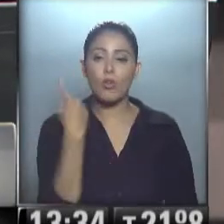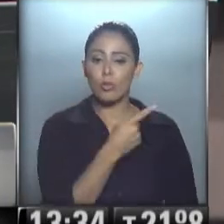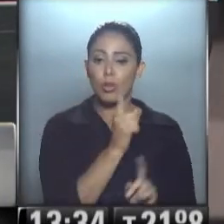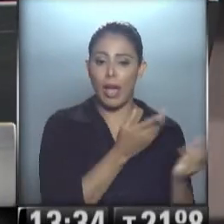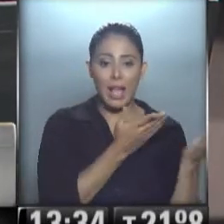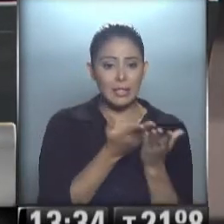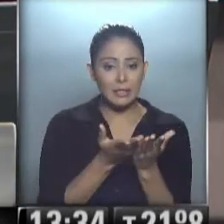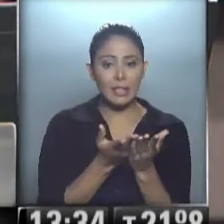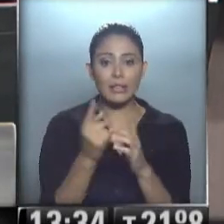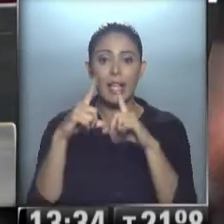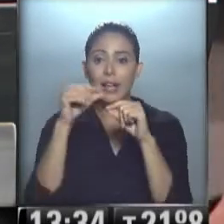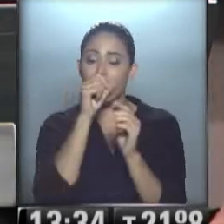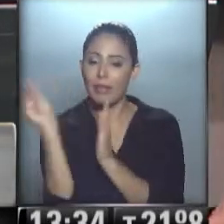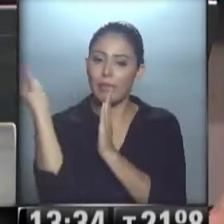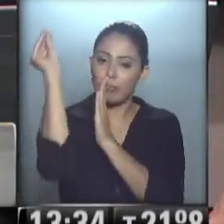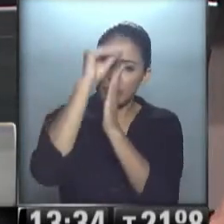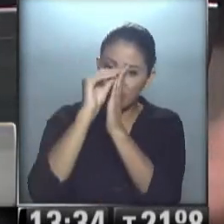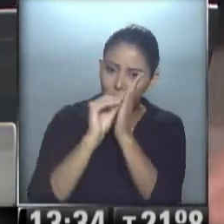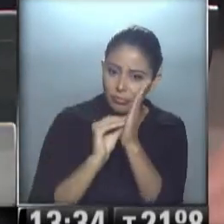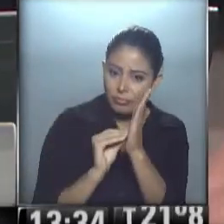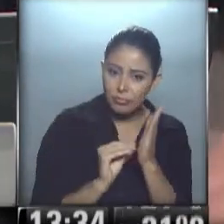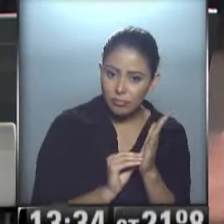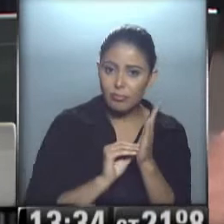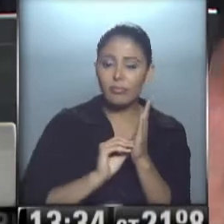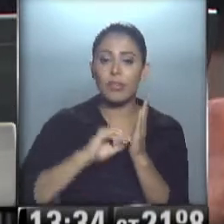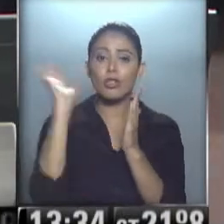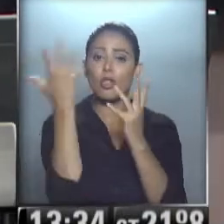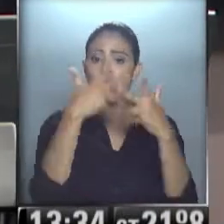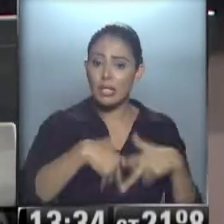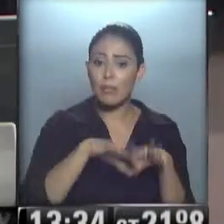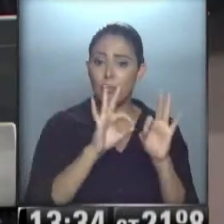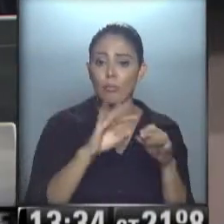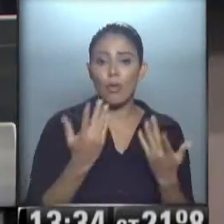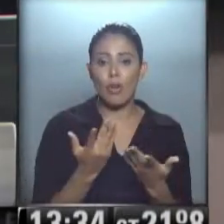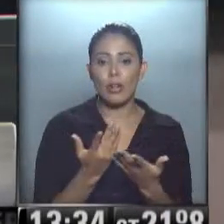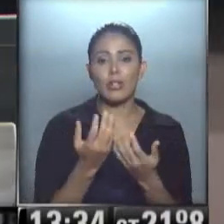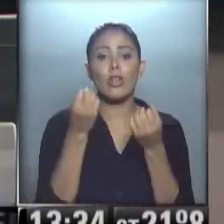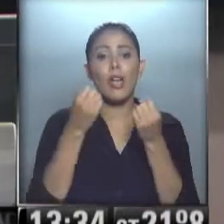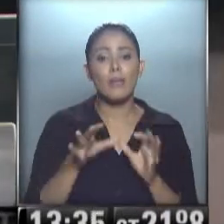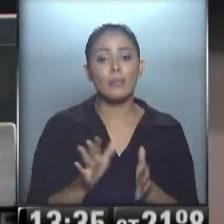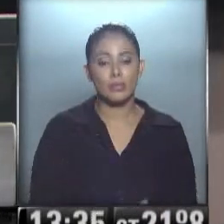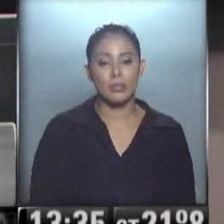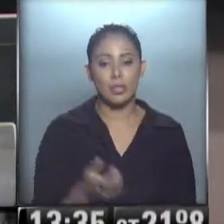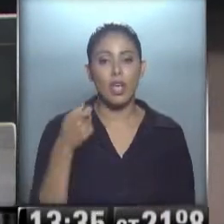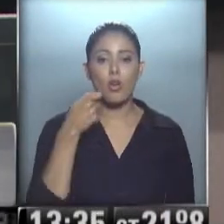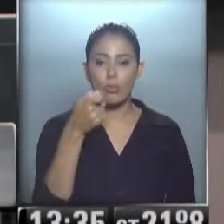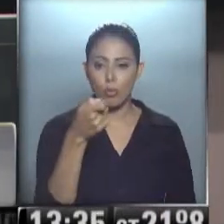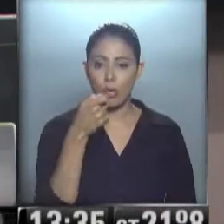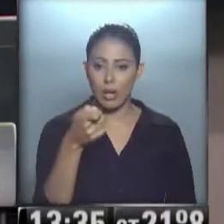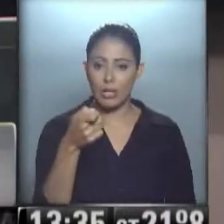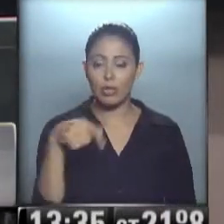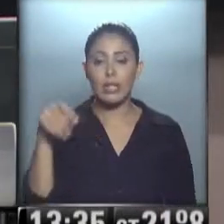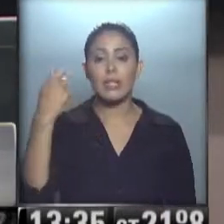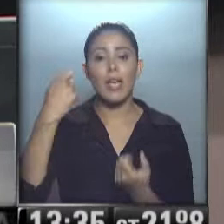asistentes tomaron la clave, ingresaron la certificación de aporte de este sistema, lo que dio origen a su jubilación a partir de